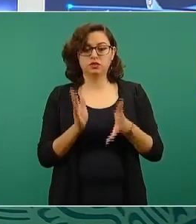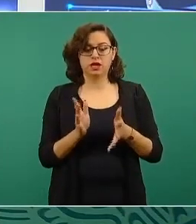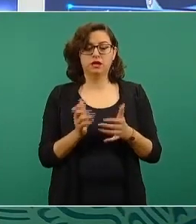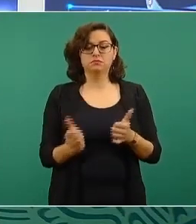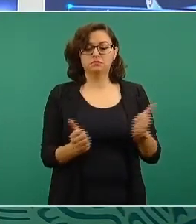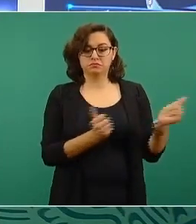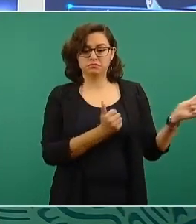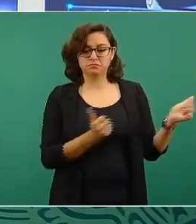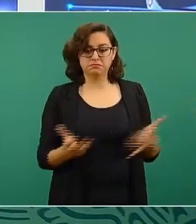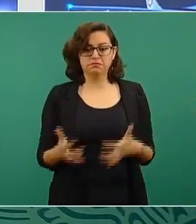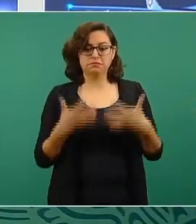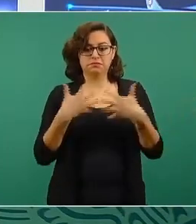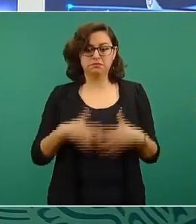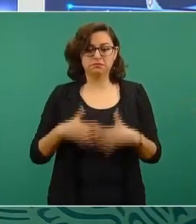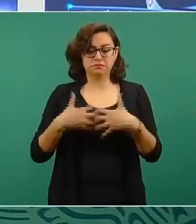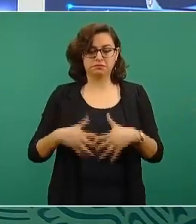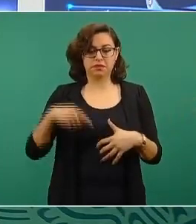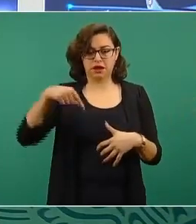México.